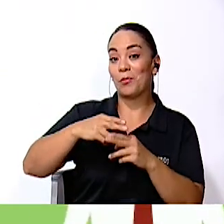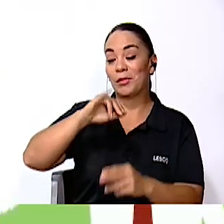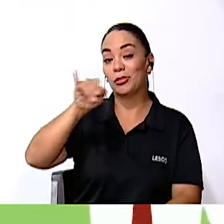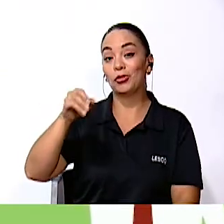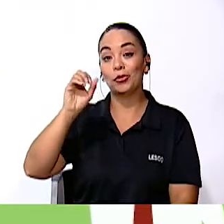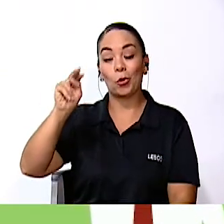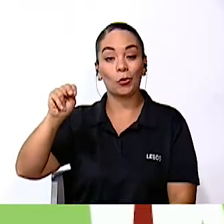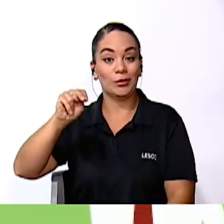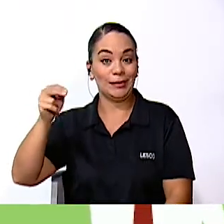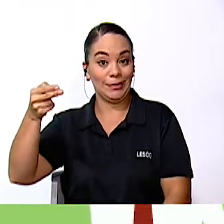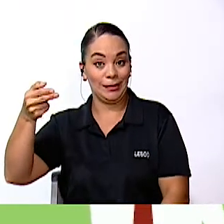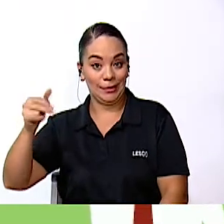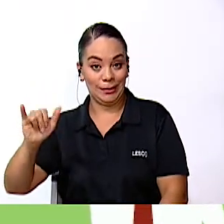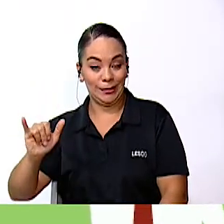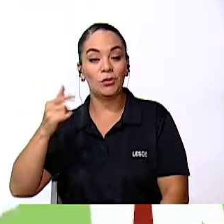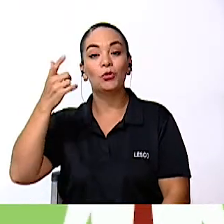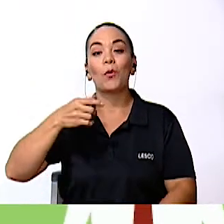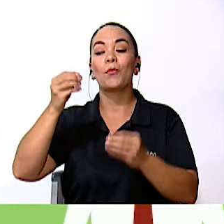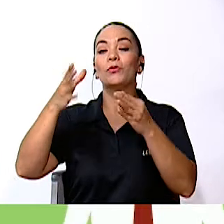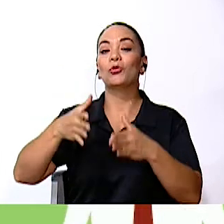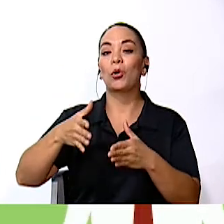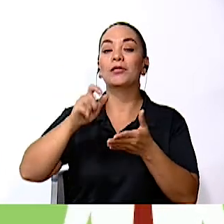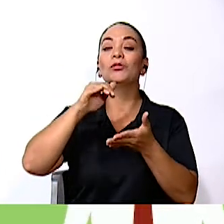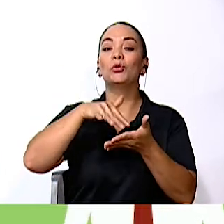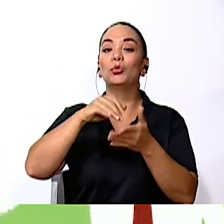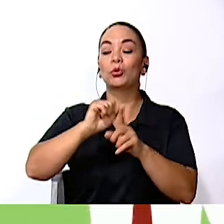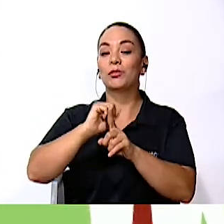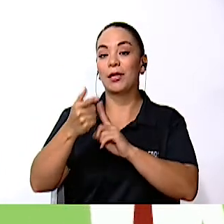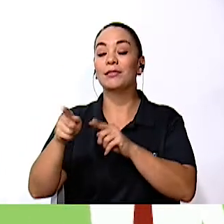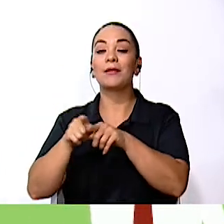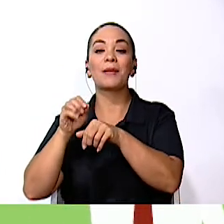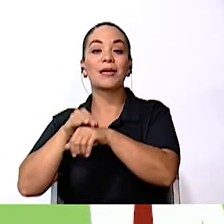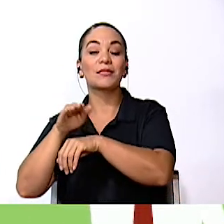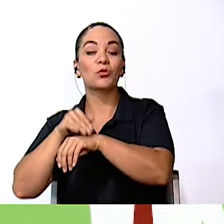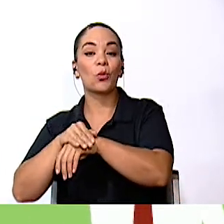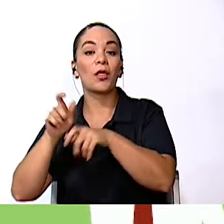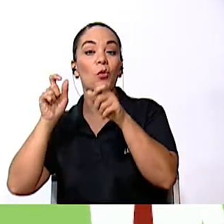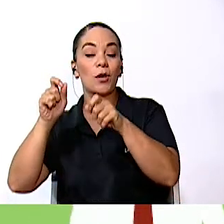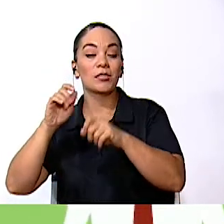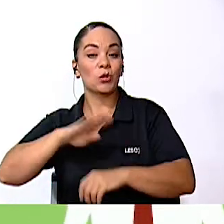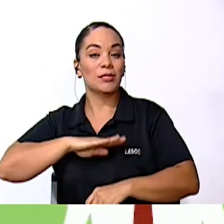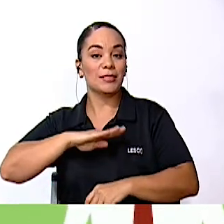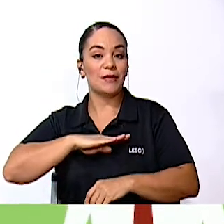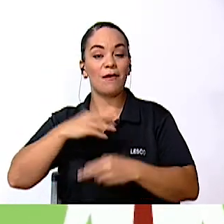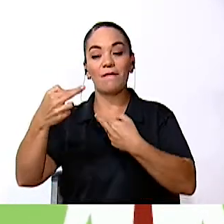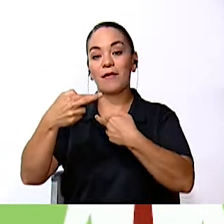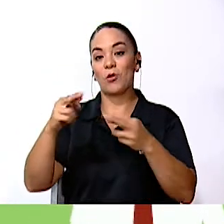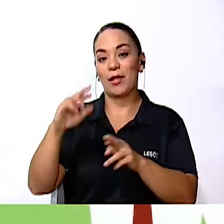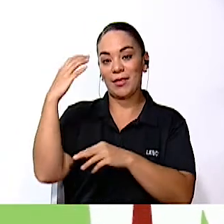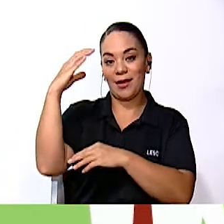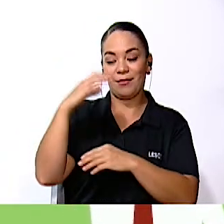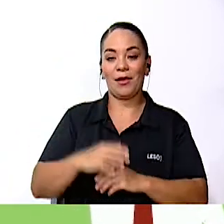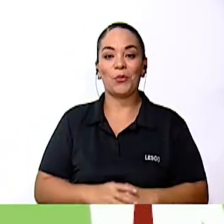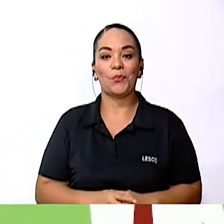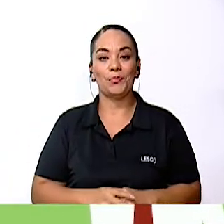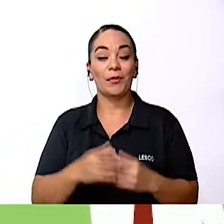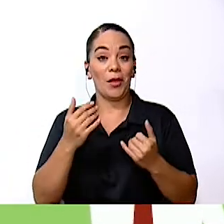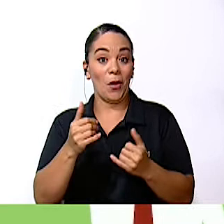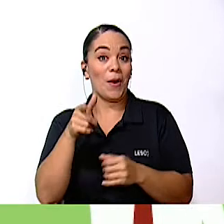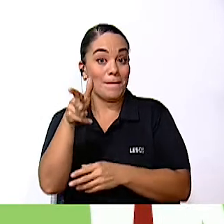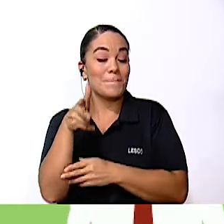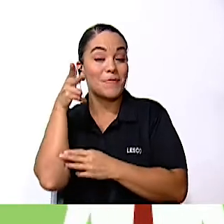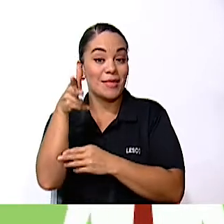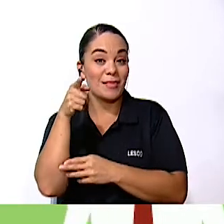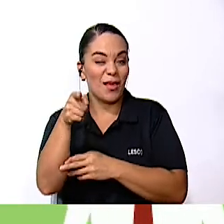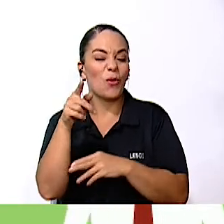Ramírez Soy profesor de estudios sociales Y el asesor de educación cívica de la Dirección Regional de Cartago En este video vamos a hablar